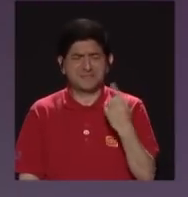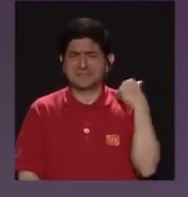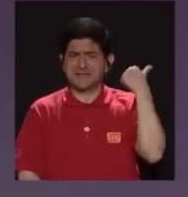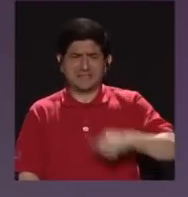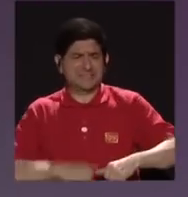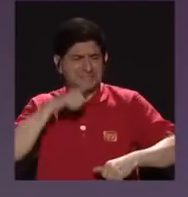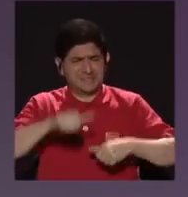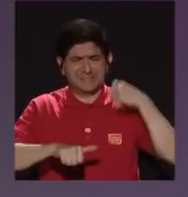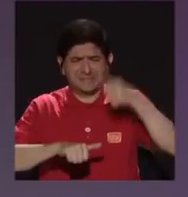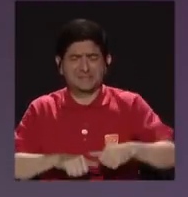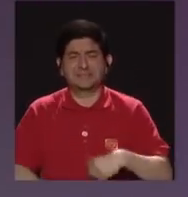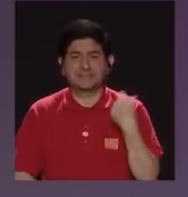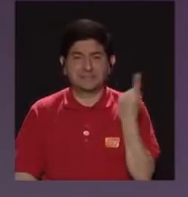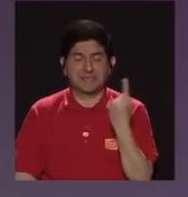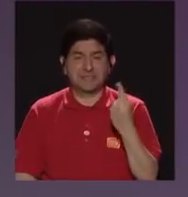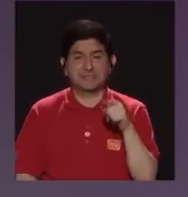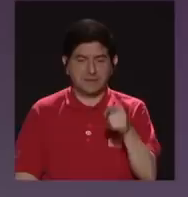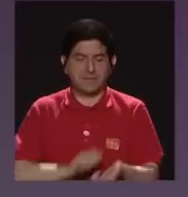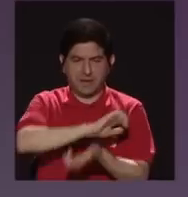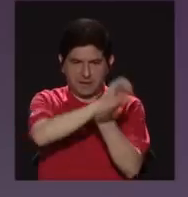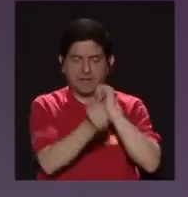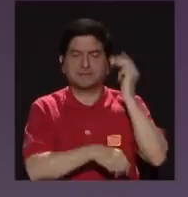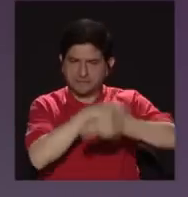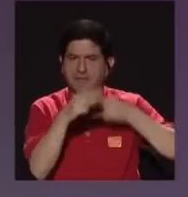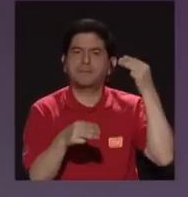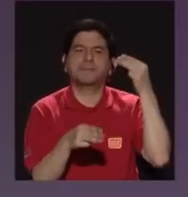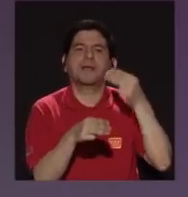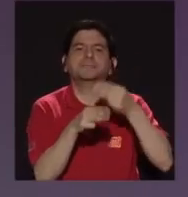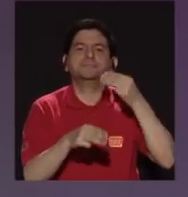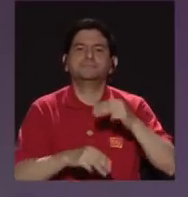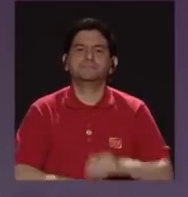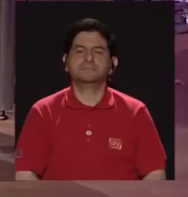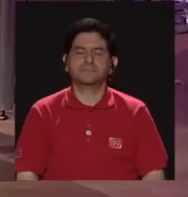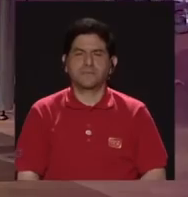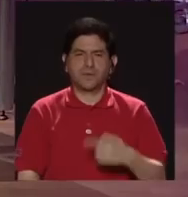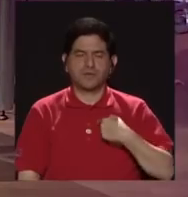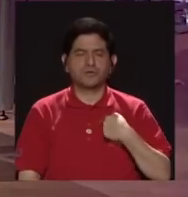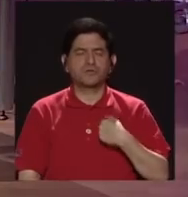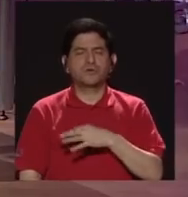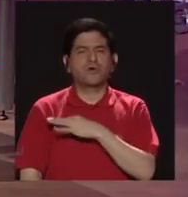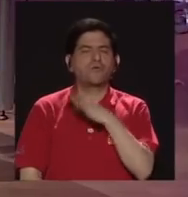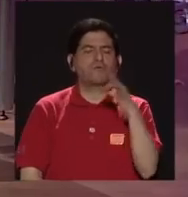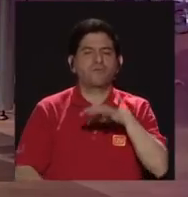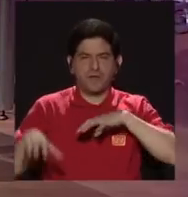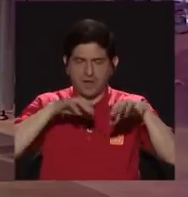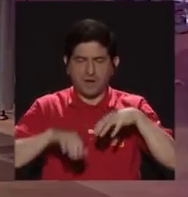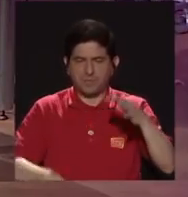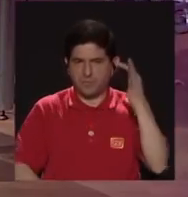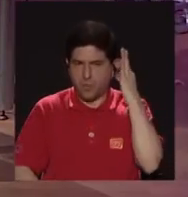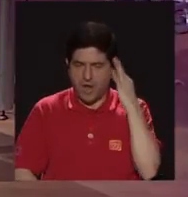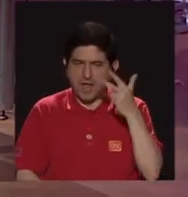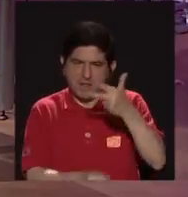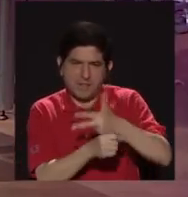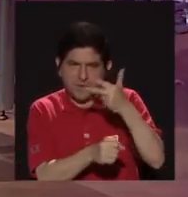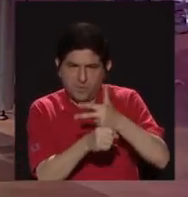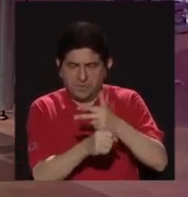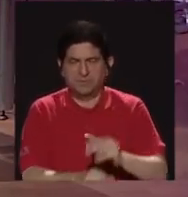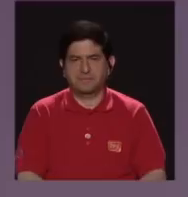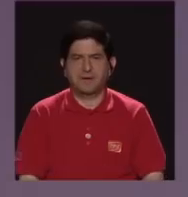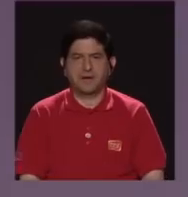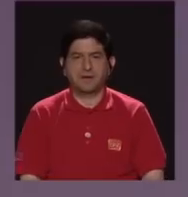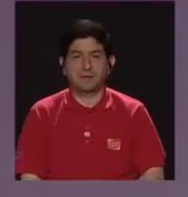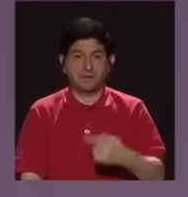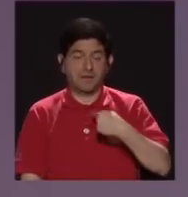luchado y siempre han conseguido cambiar el mundo. Yo tengo una gran fe en el movimiento de mujeres de Guatemala, tengo